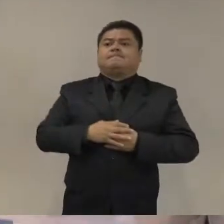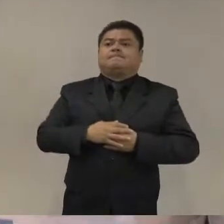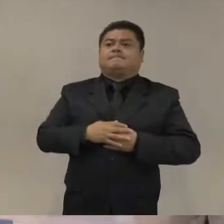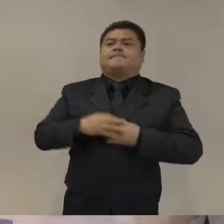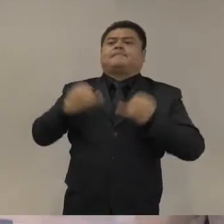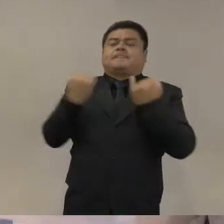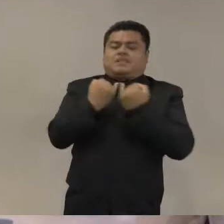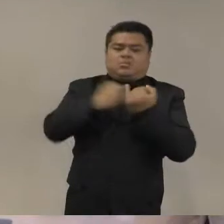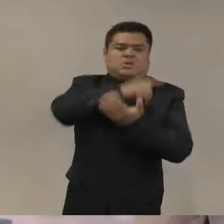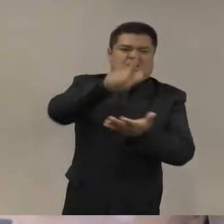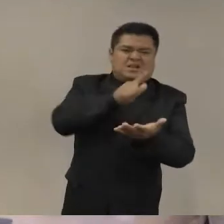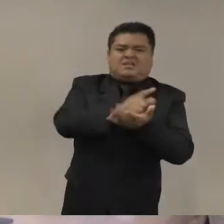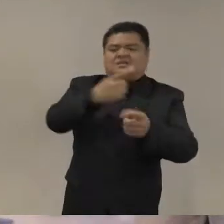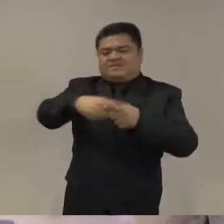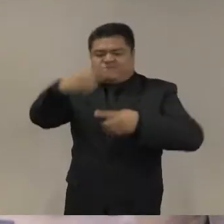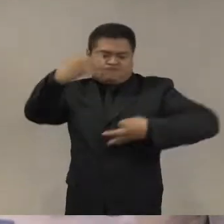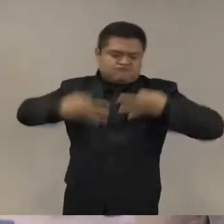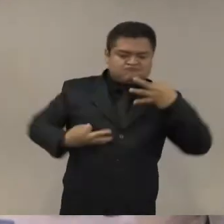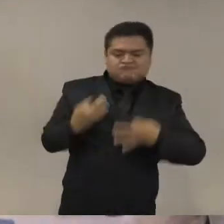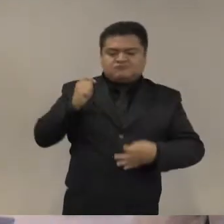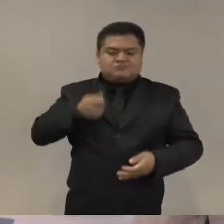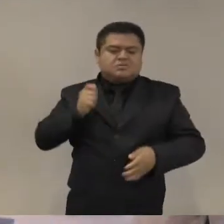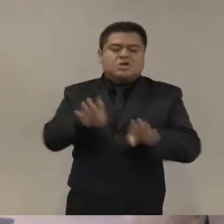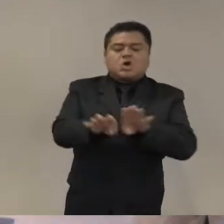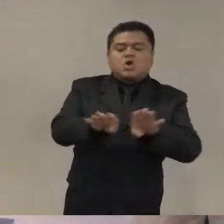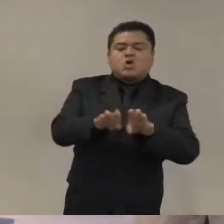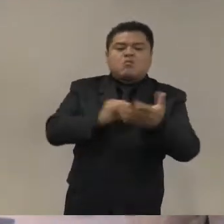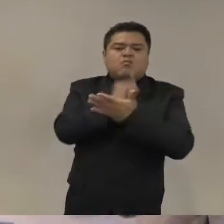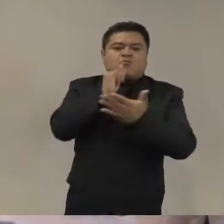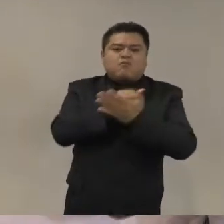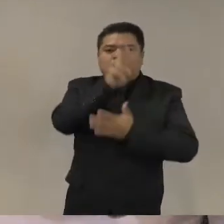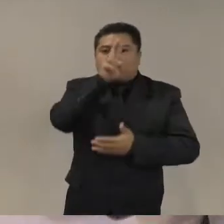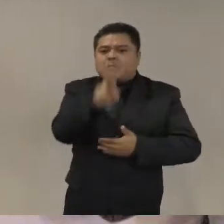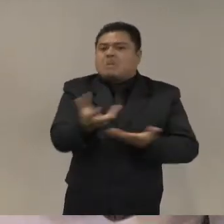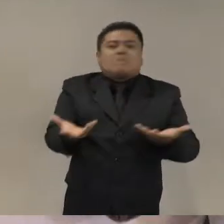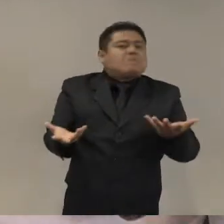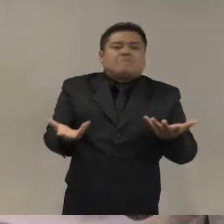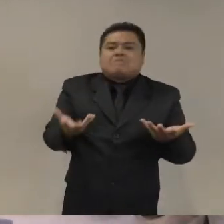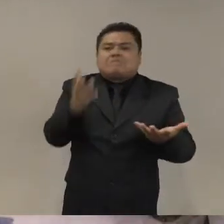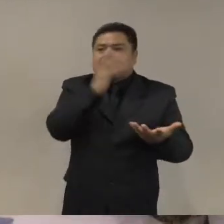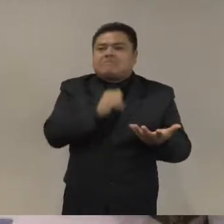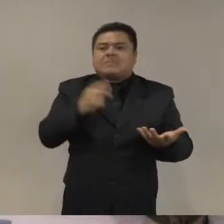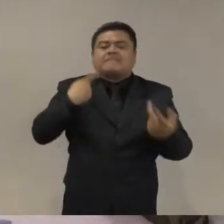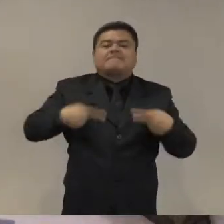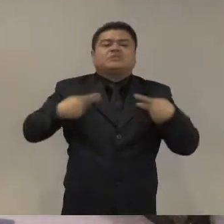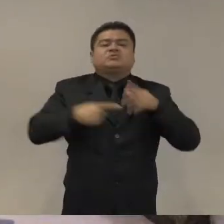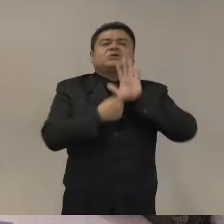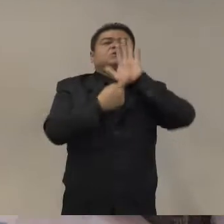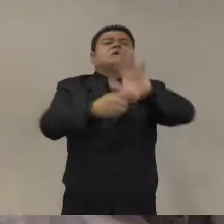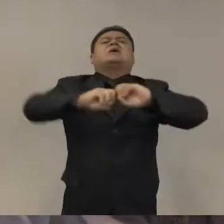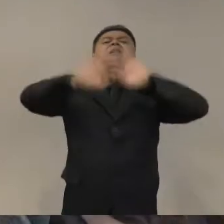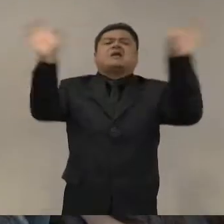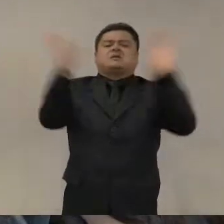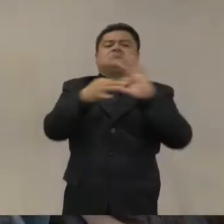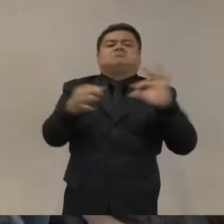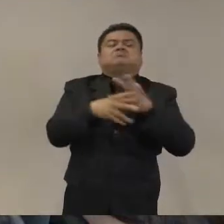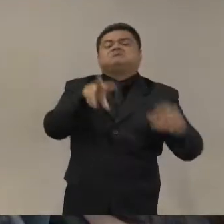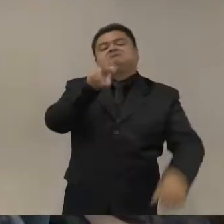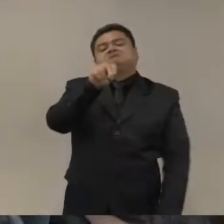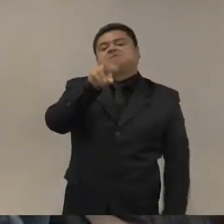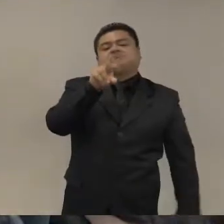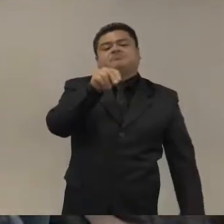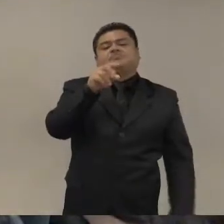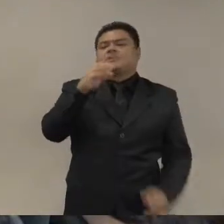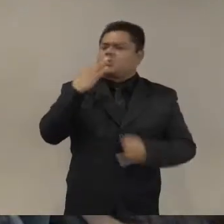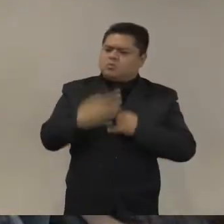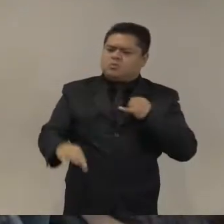opacidad de las iniciativas y una falta de compromiso de discusión pública de las iniciativas y finalmente